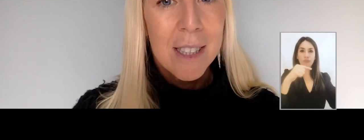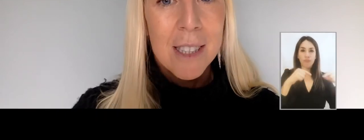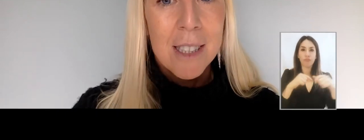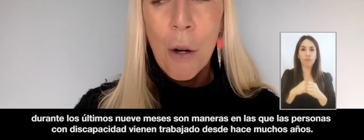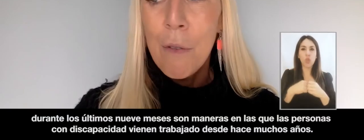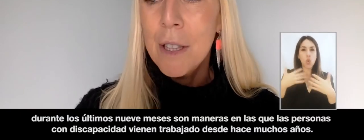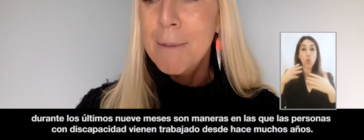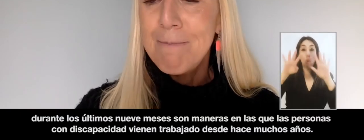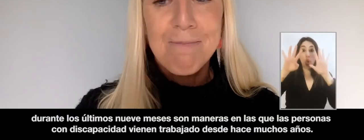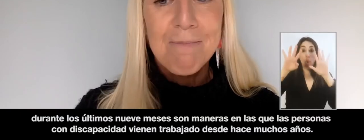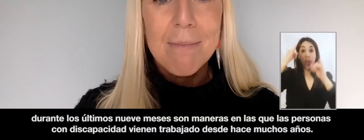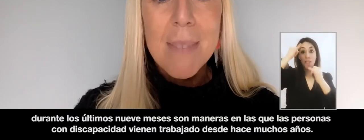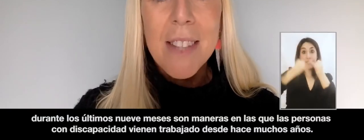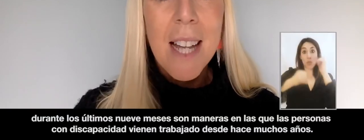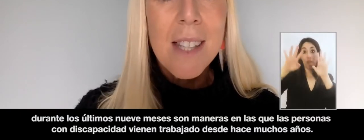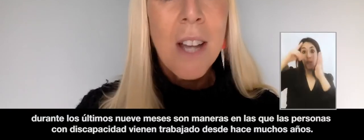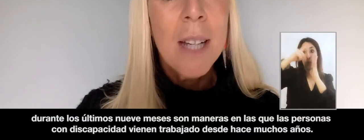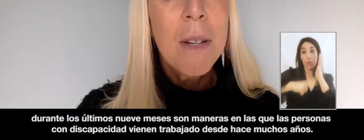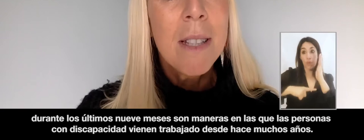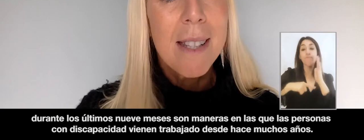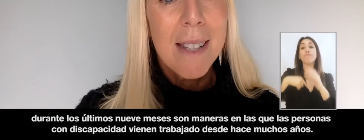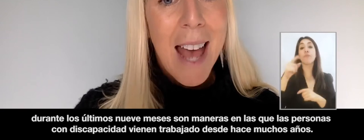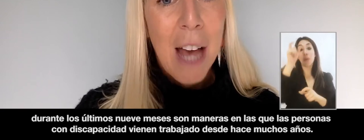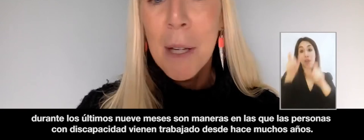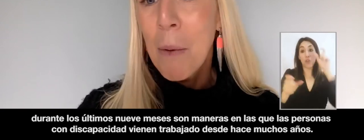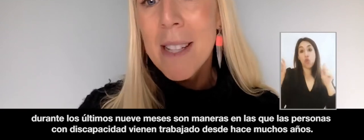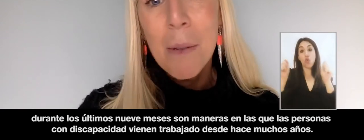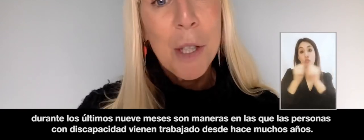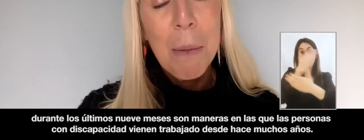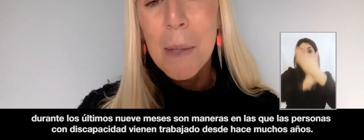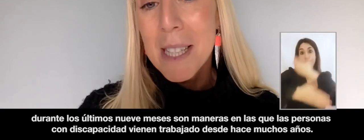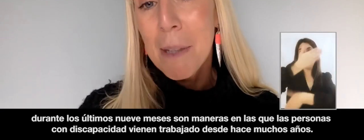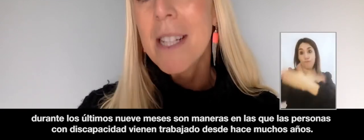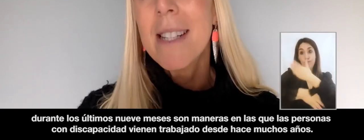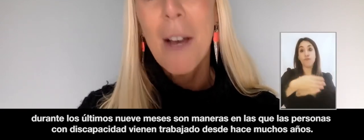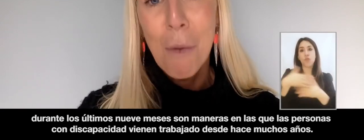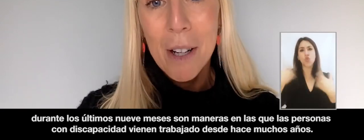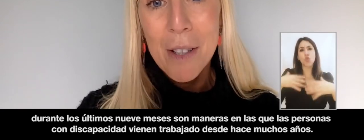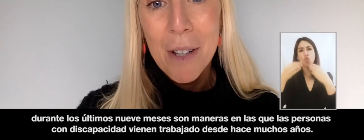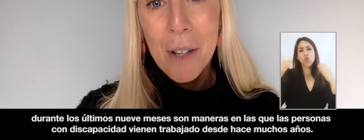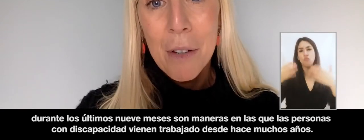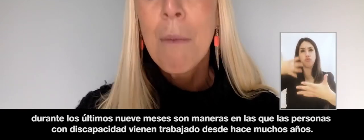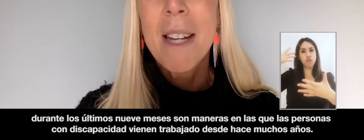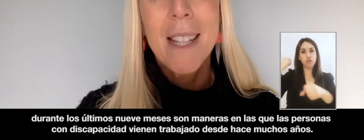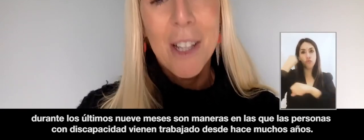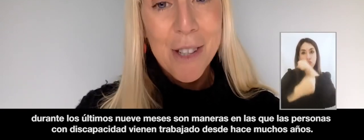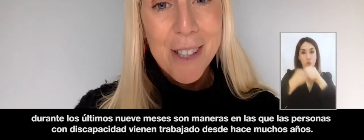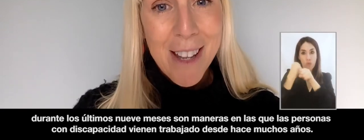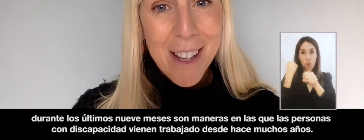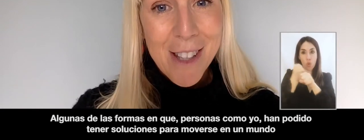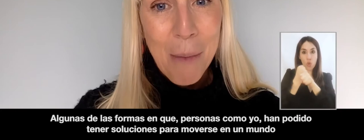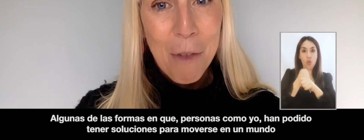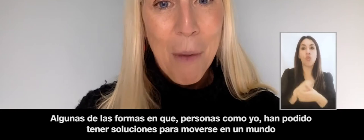over the last nine months have been ways in which people with disabilities have worked for many